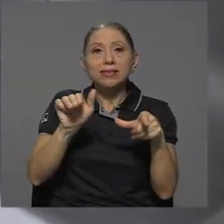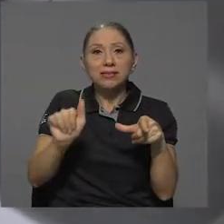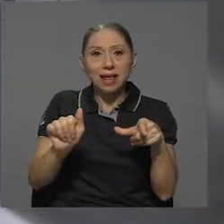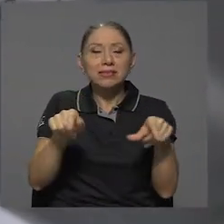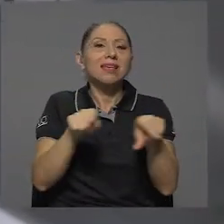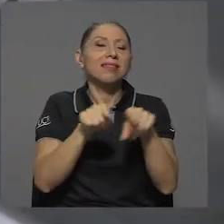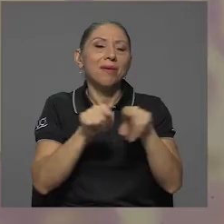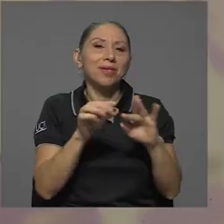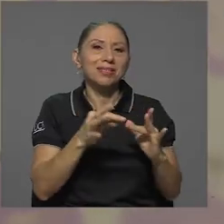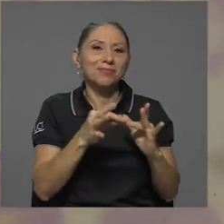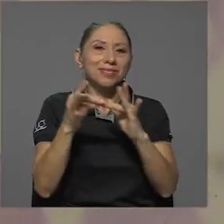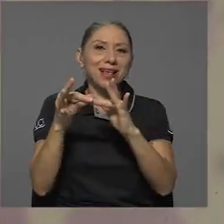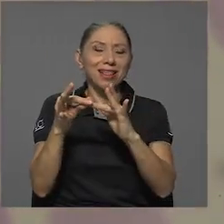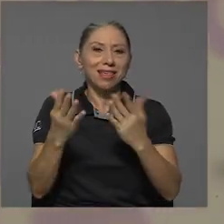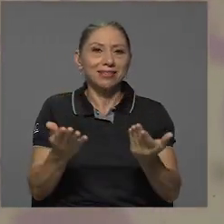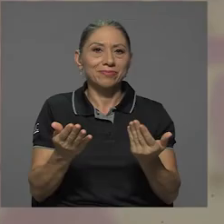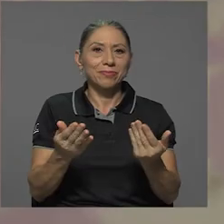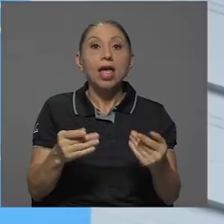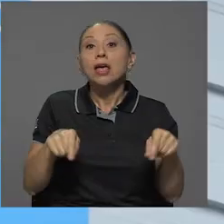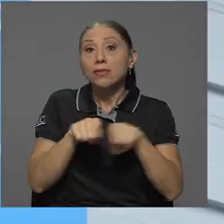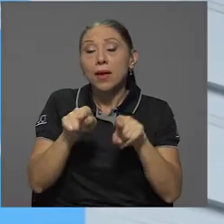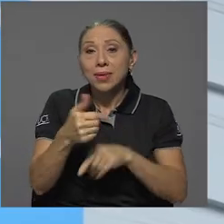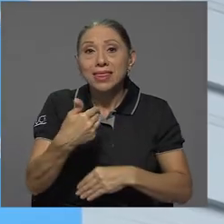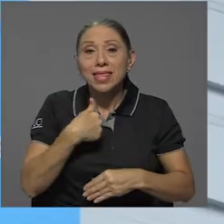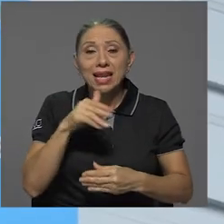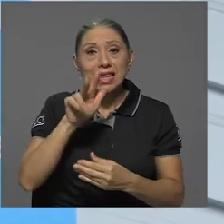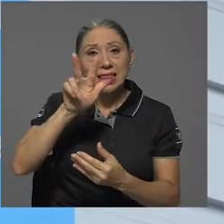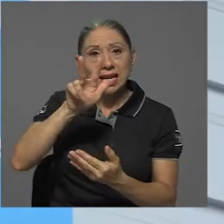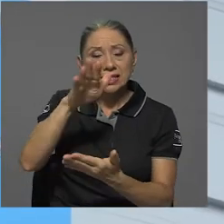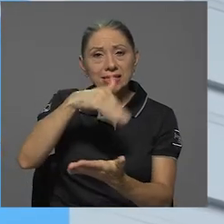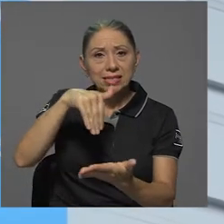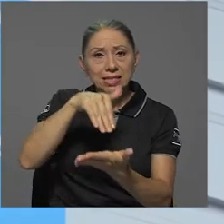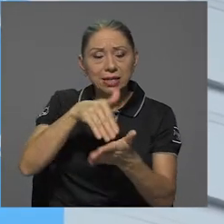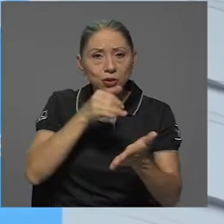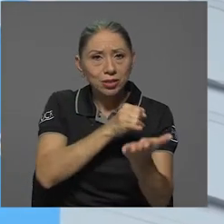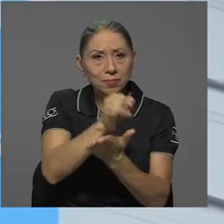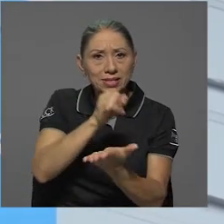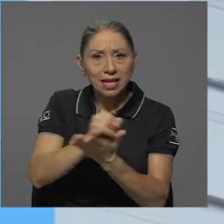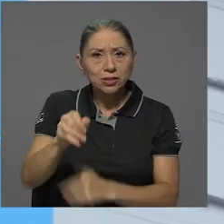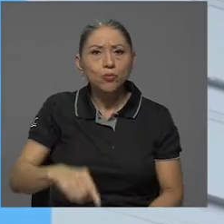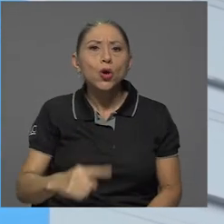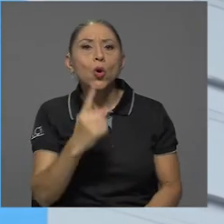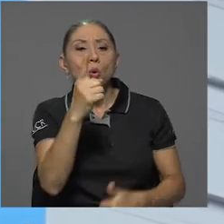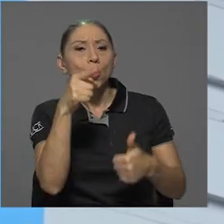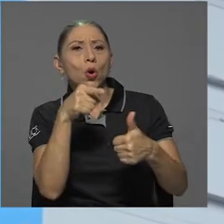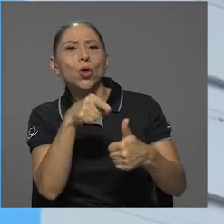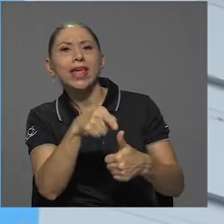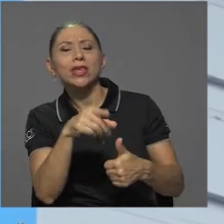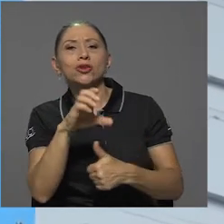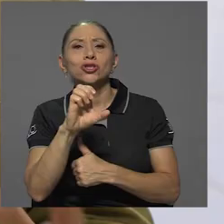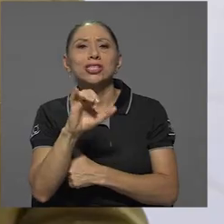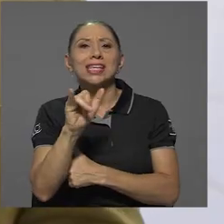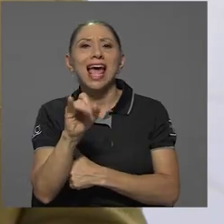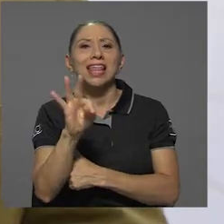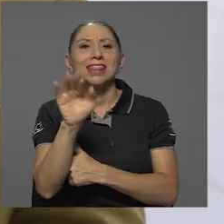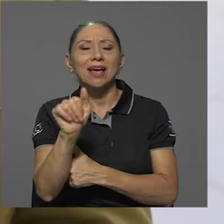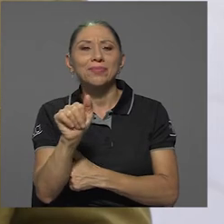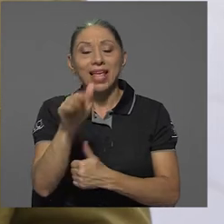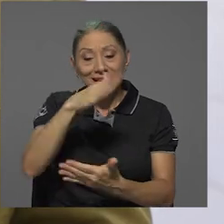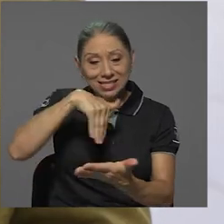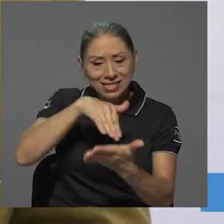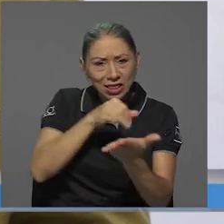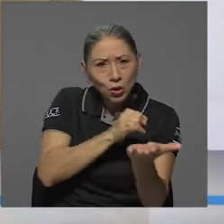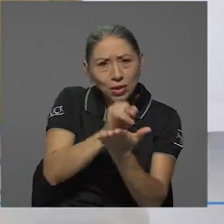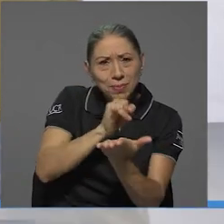especialidades. Adicionalmente, cuenta con tres centros de investigación. Uno de ellos es el CIATA, que es el Centro de